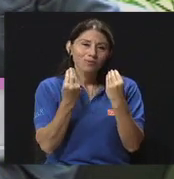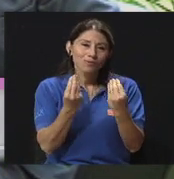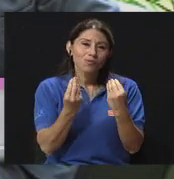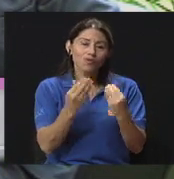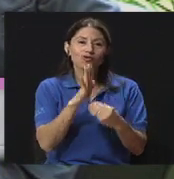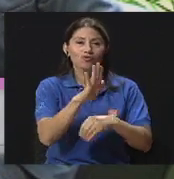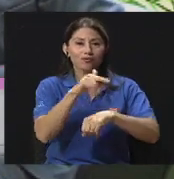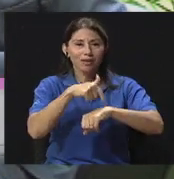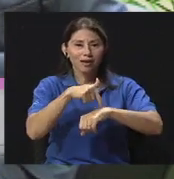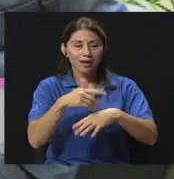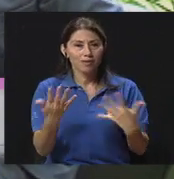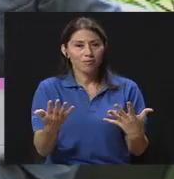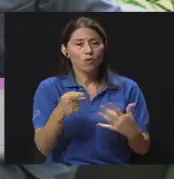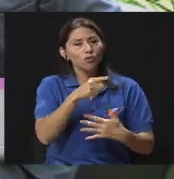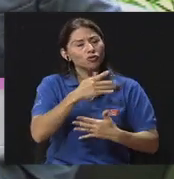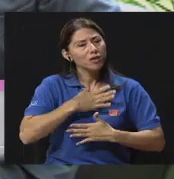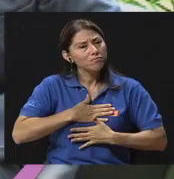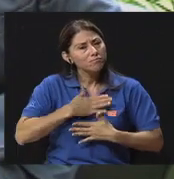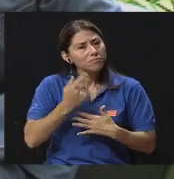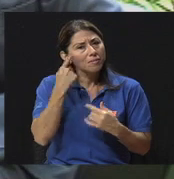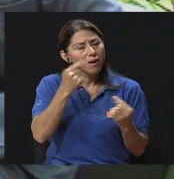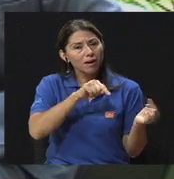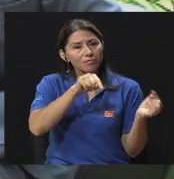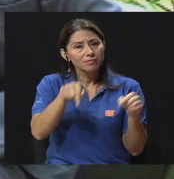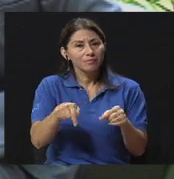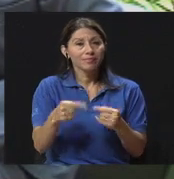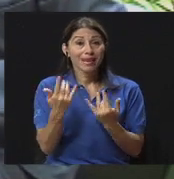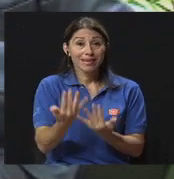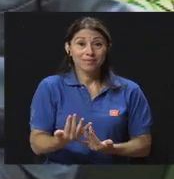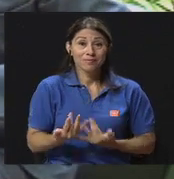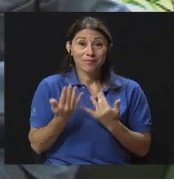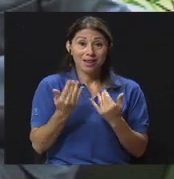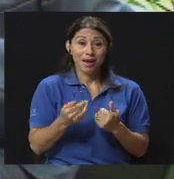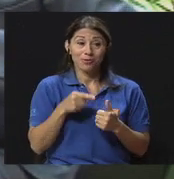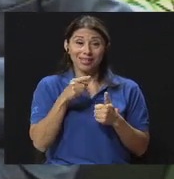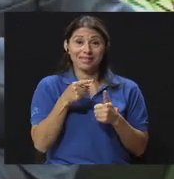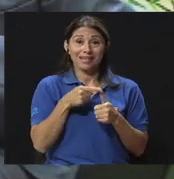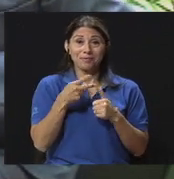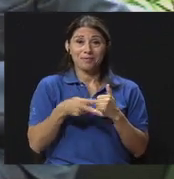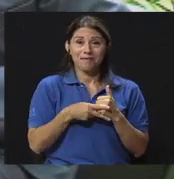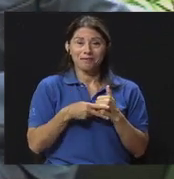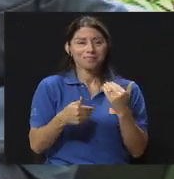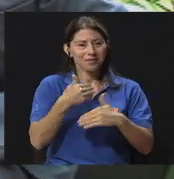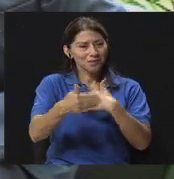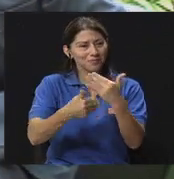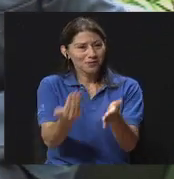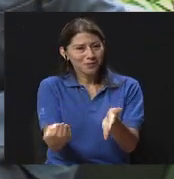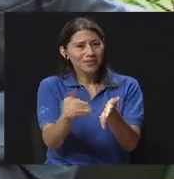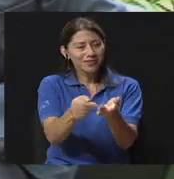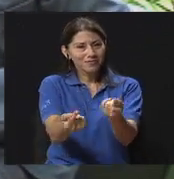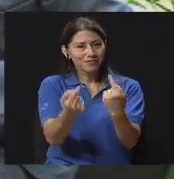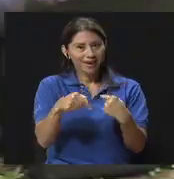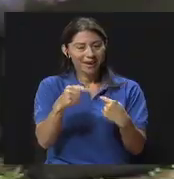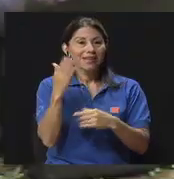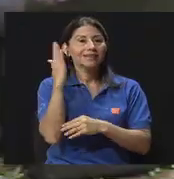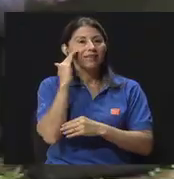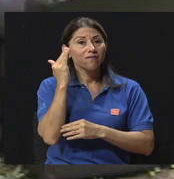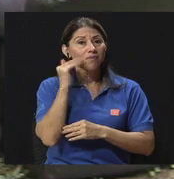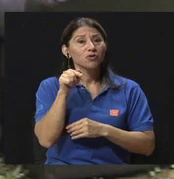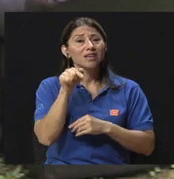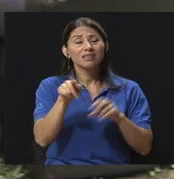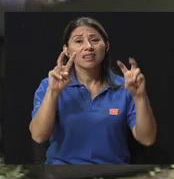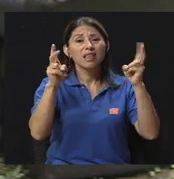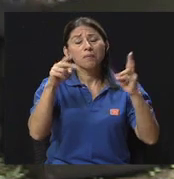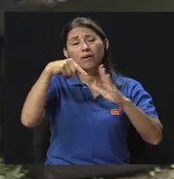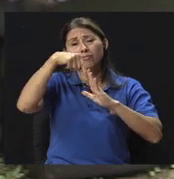Shirley, su tiempo, la disposición que usted tuvo por acompañarnos y esperamos que esta sea la primera de muchas otras visitas, porque sabemos que el tema es muy amplio, apenas